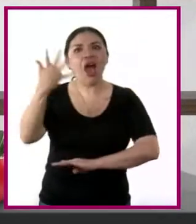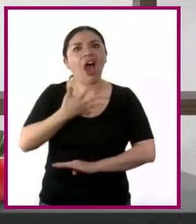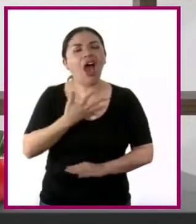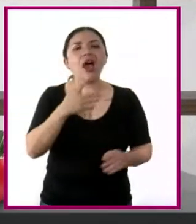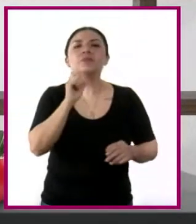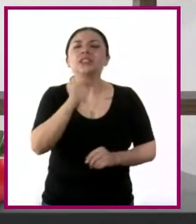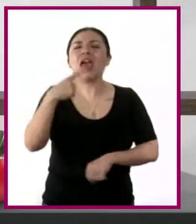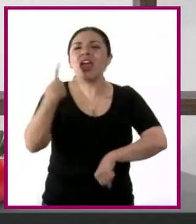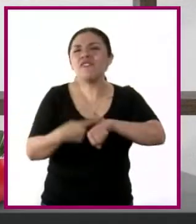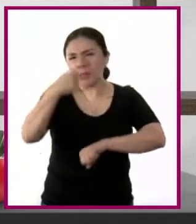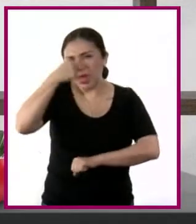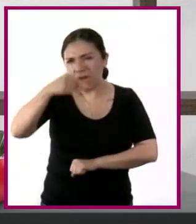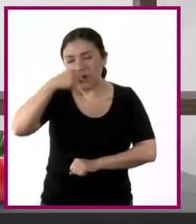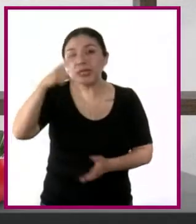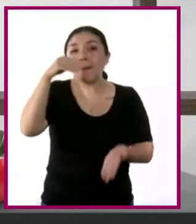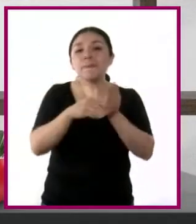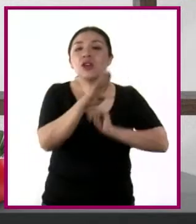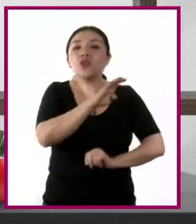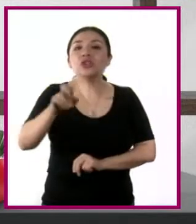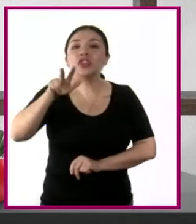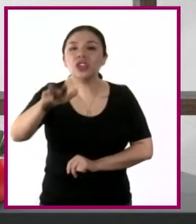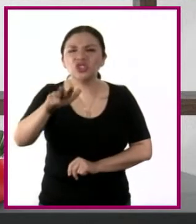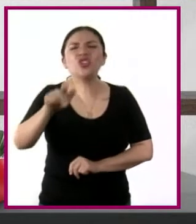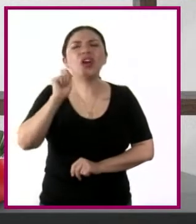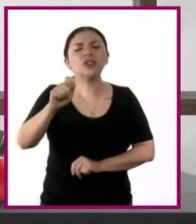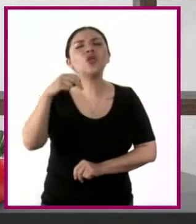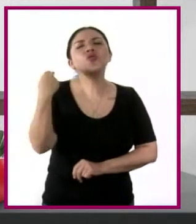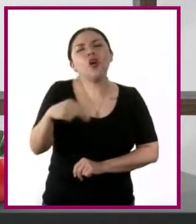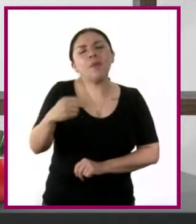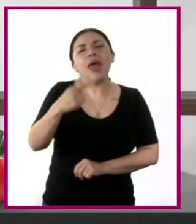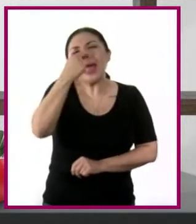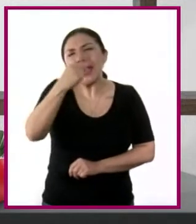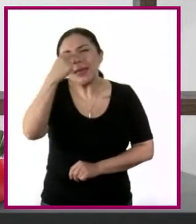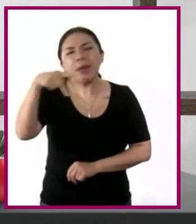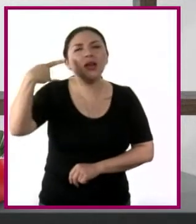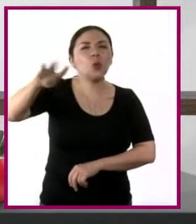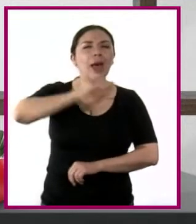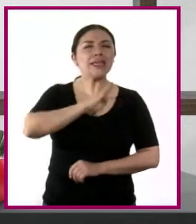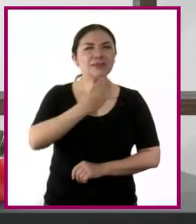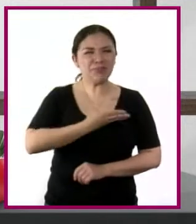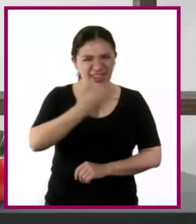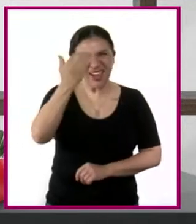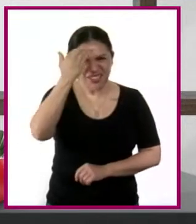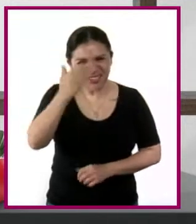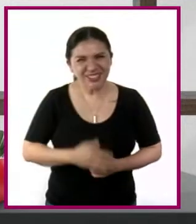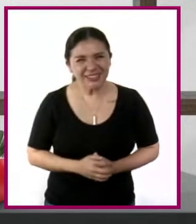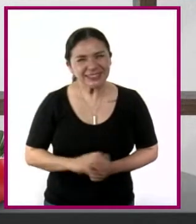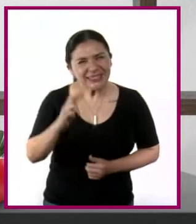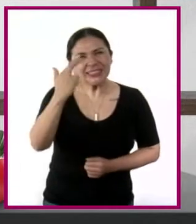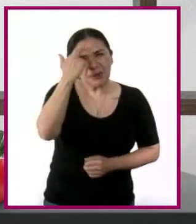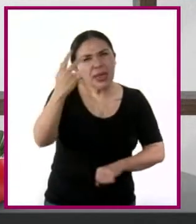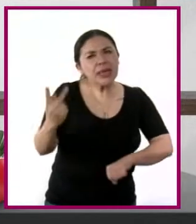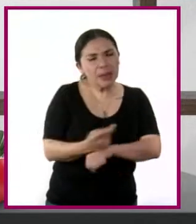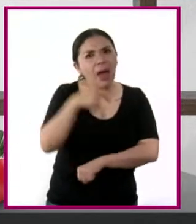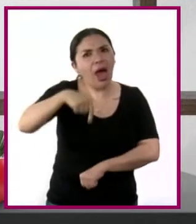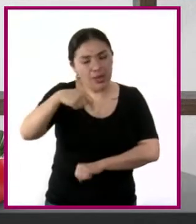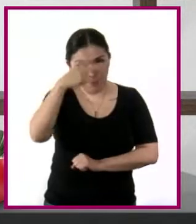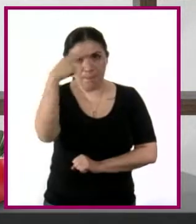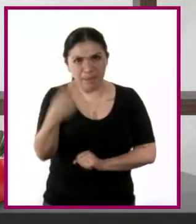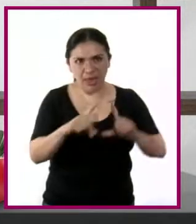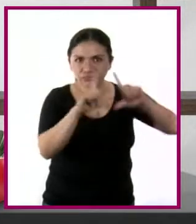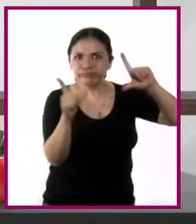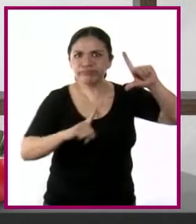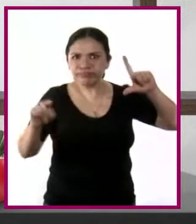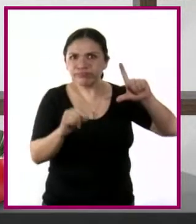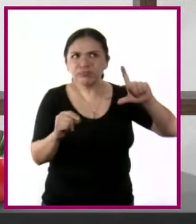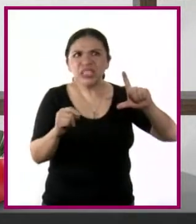1918, mejor conocida como gripe española. ¿Te suena conocido? ¿Ya recordaron qué sucedió en nuestro país entre esos